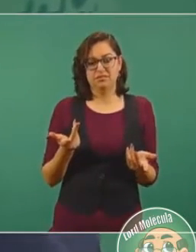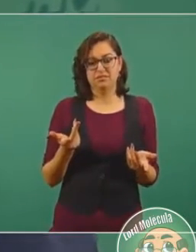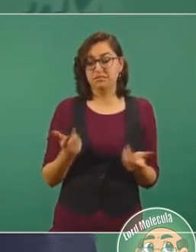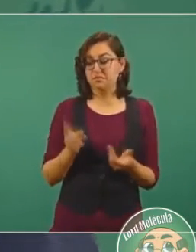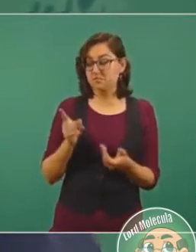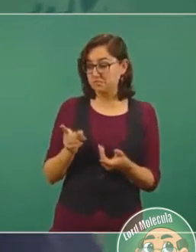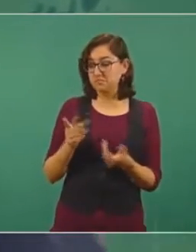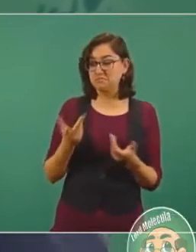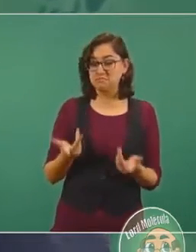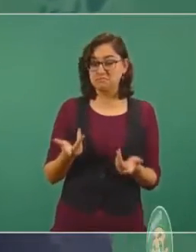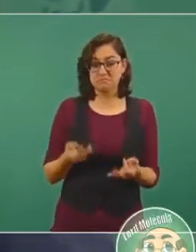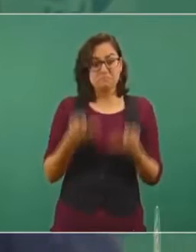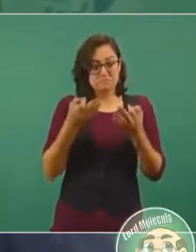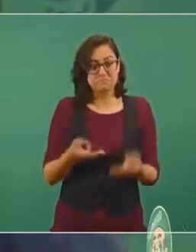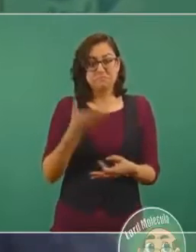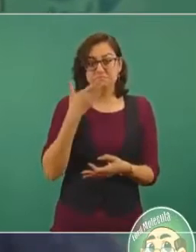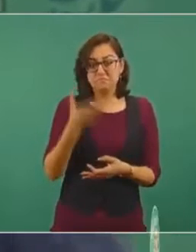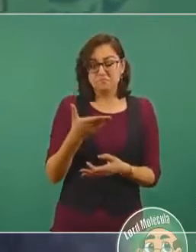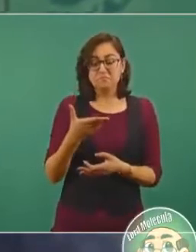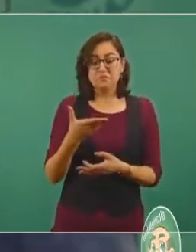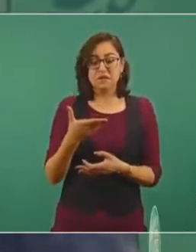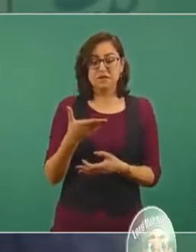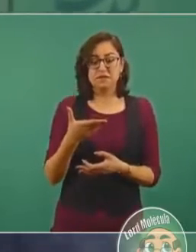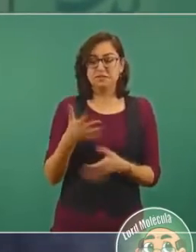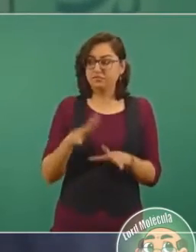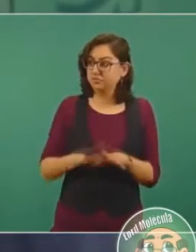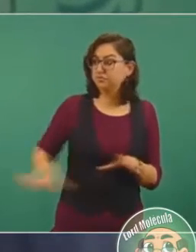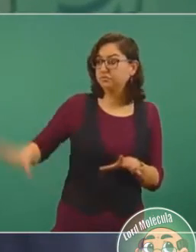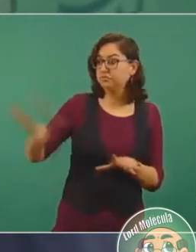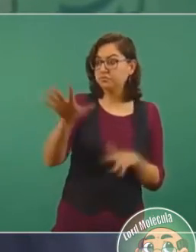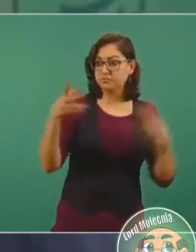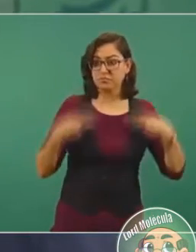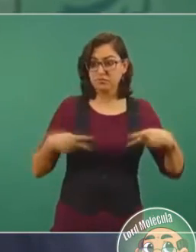legítimamente al pueblo,